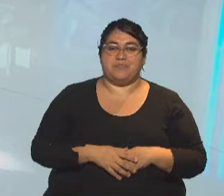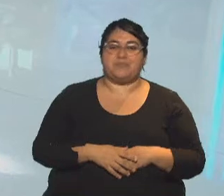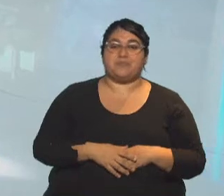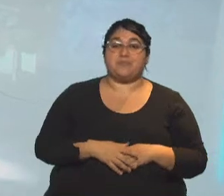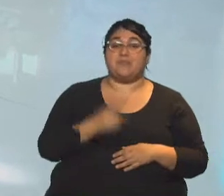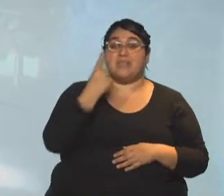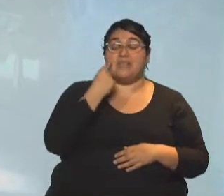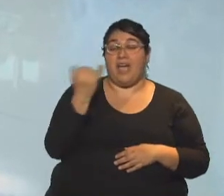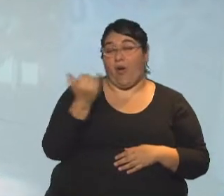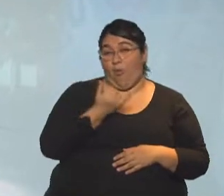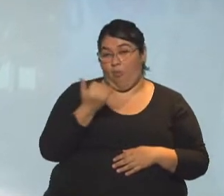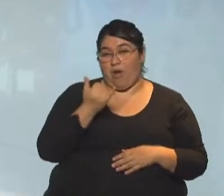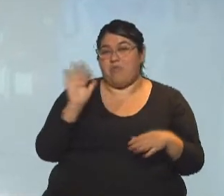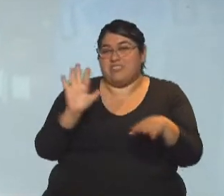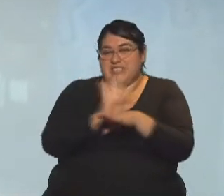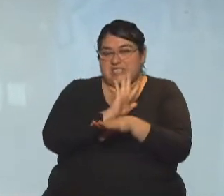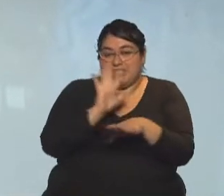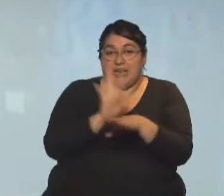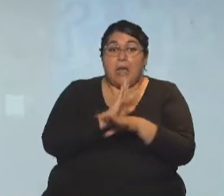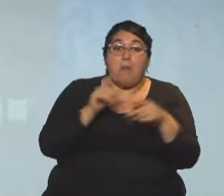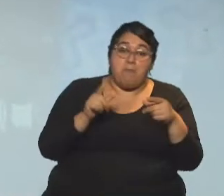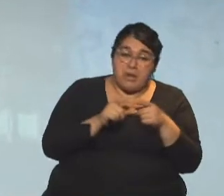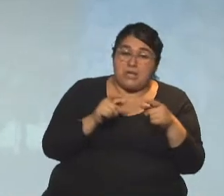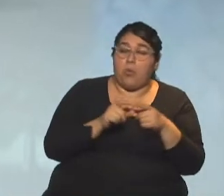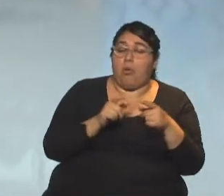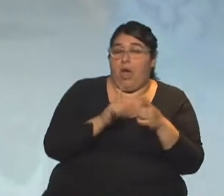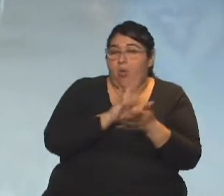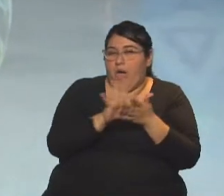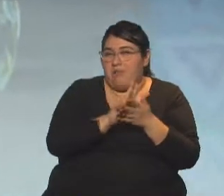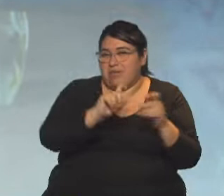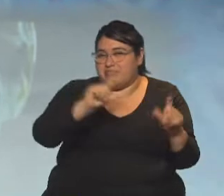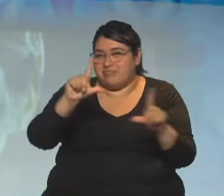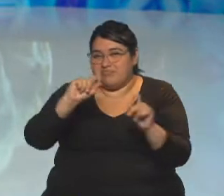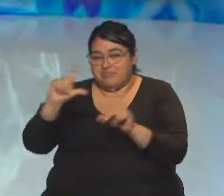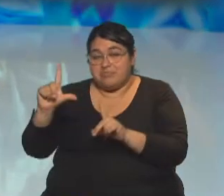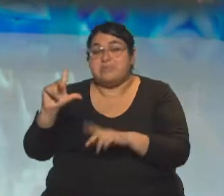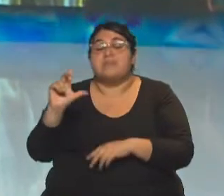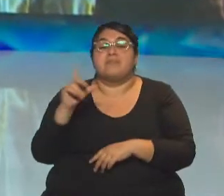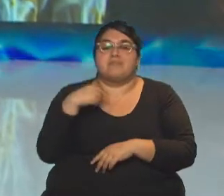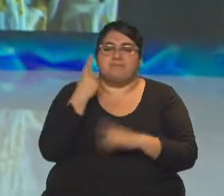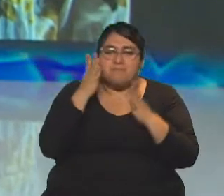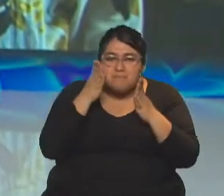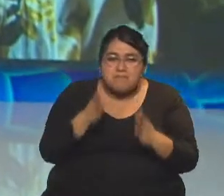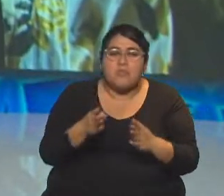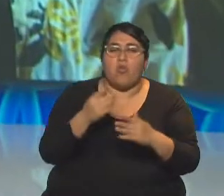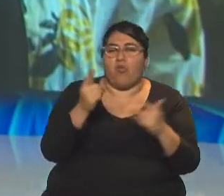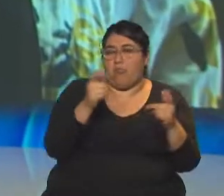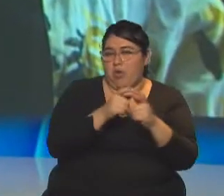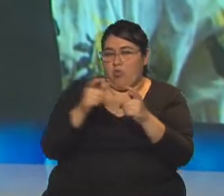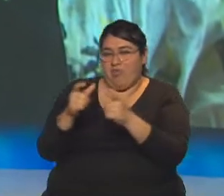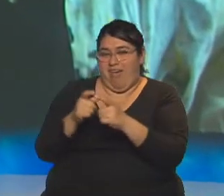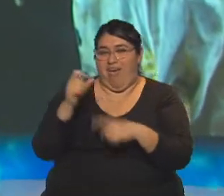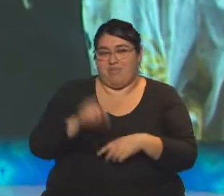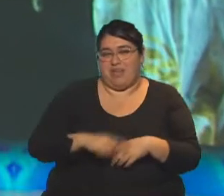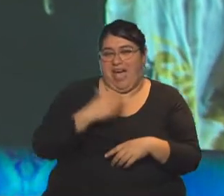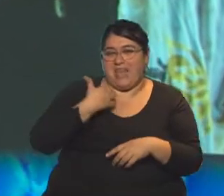Día jueves, día de estrenos de cine y películas que hay muchos estrenos, pero que queremos recomendarles. Ponemos el foco sobre dos filmes argentinos que vienen